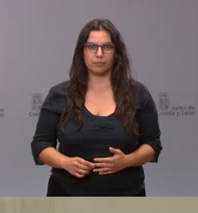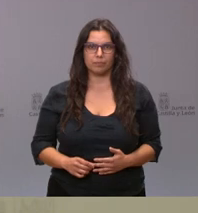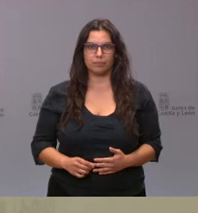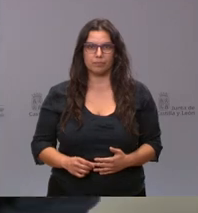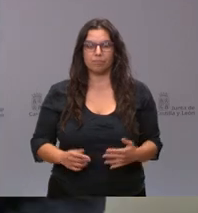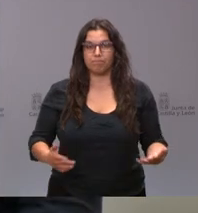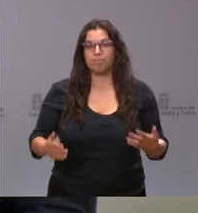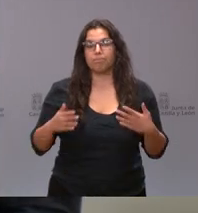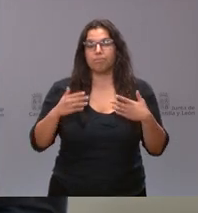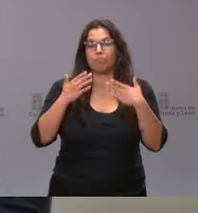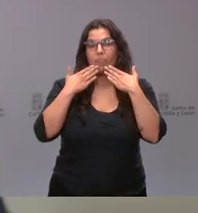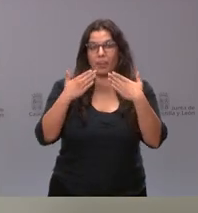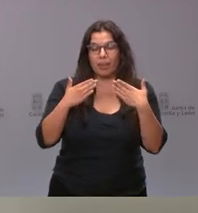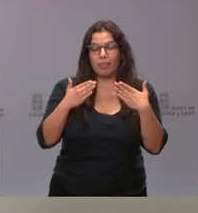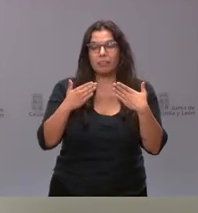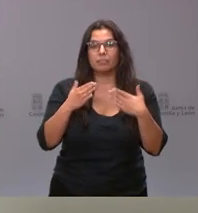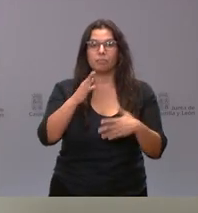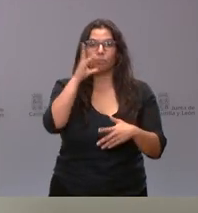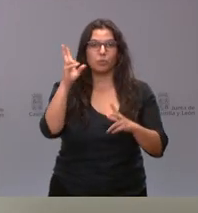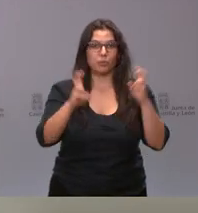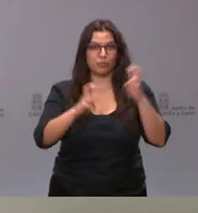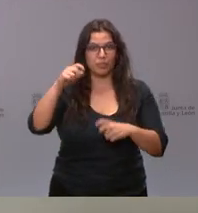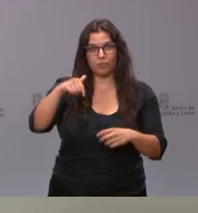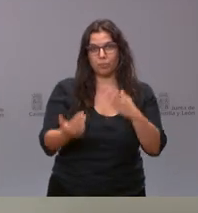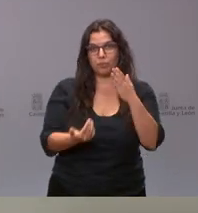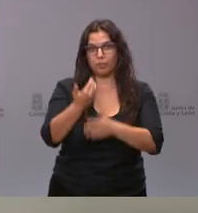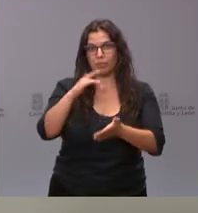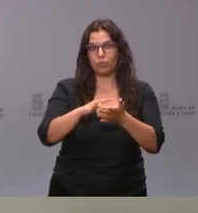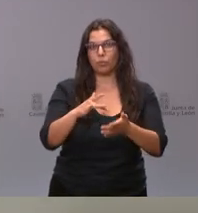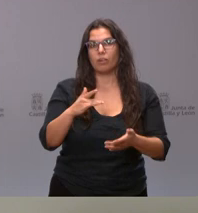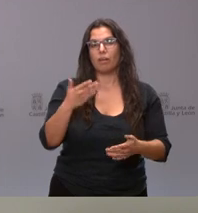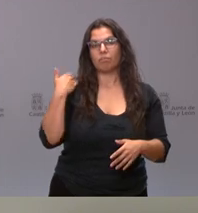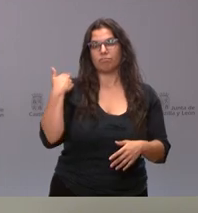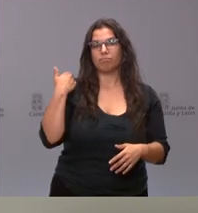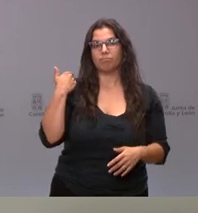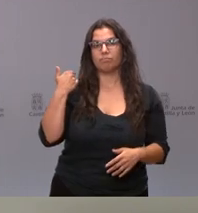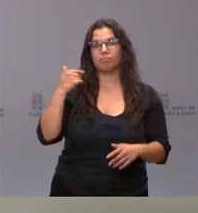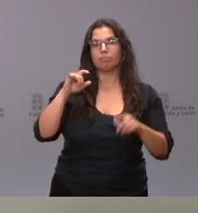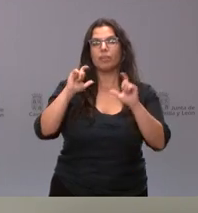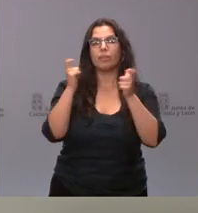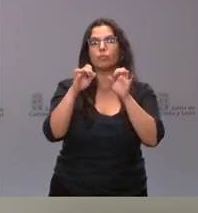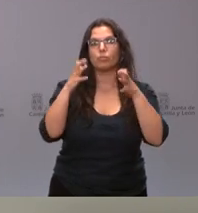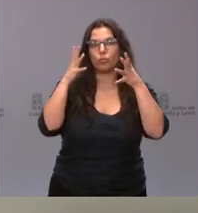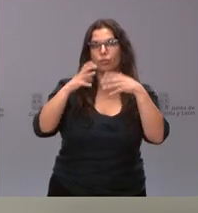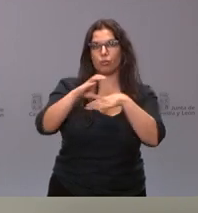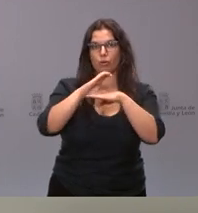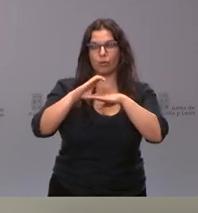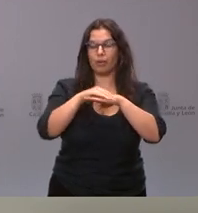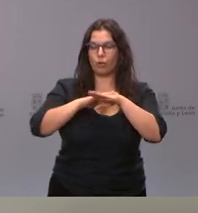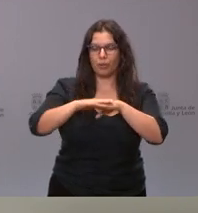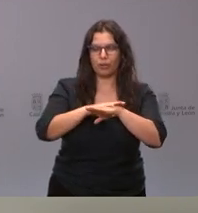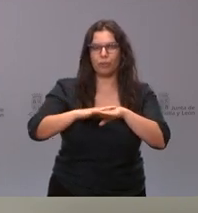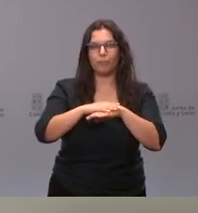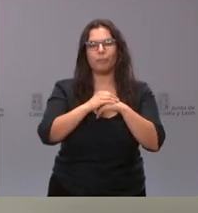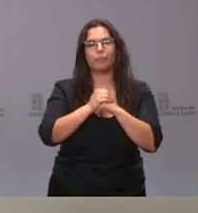Bueno, pues muchísimas gracias por su presencia esta mañana, donde hemos tenido también una sesión del Consejo de Gobierno con una serie de